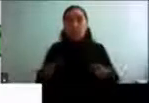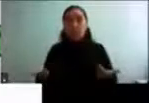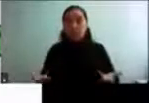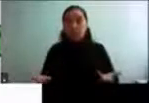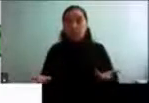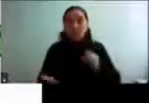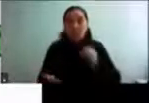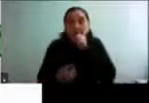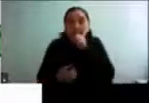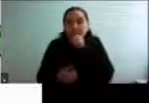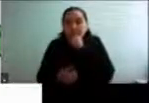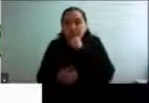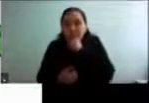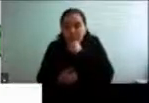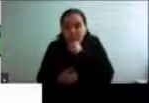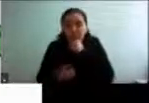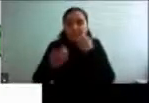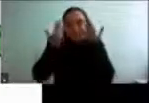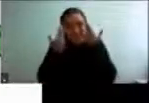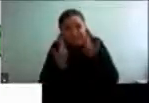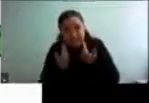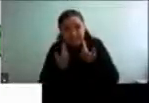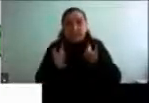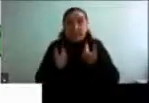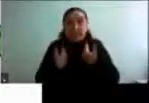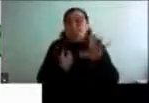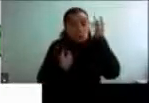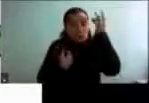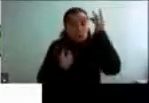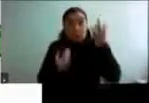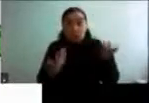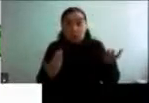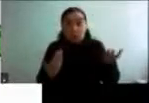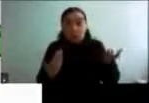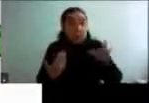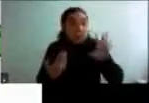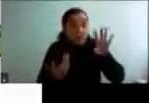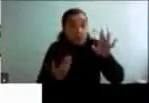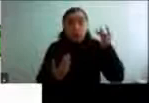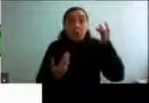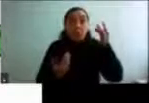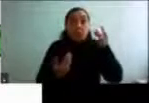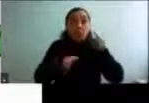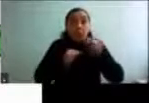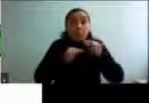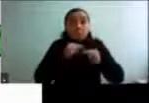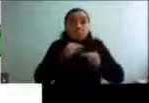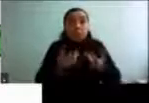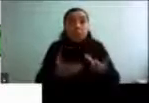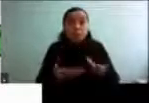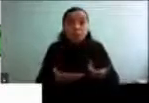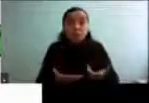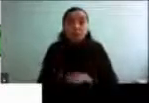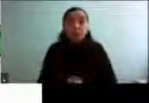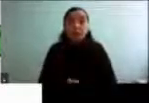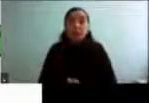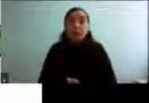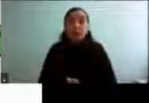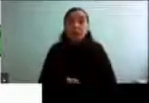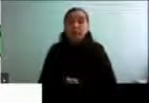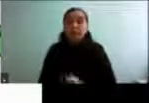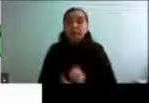envejece físicamente y se nota, y se nota no poco, desde